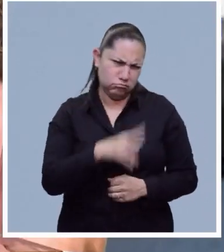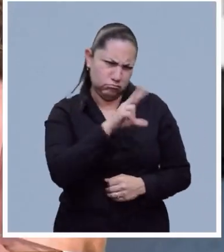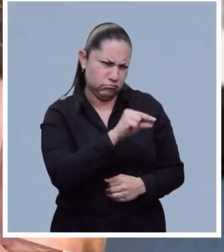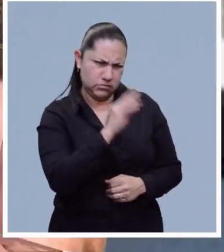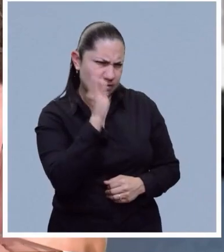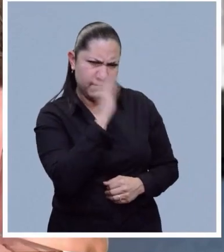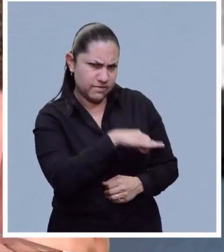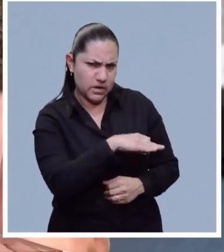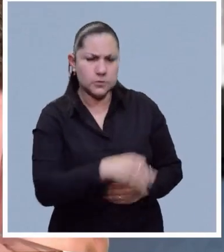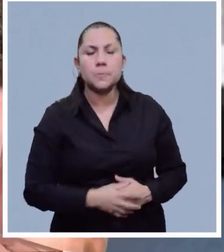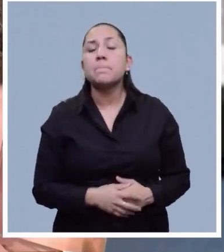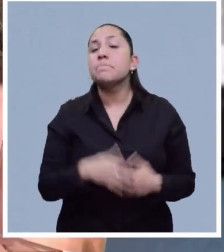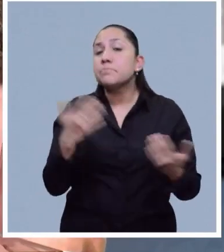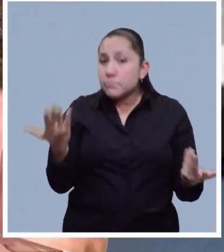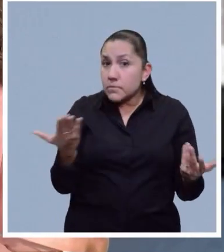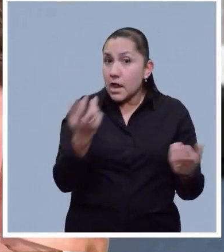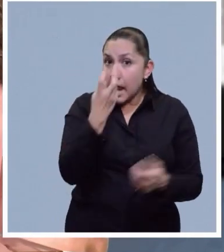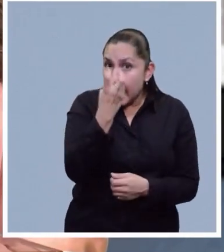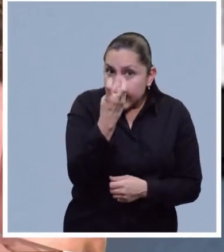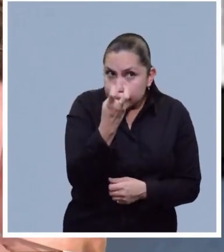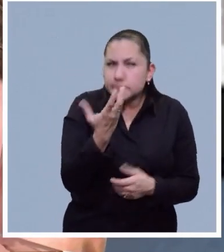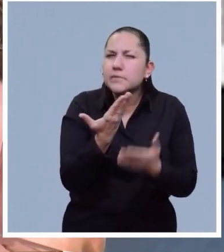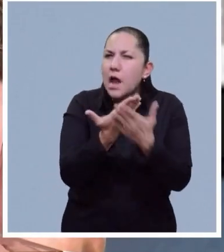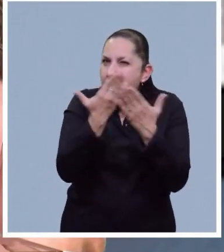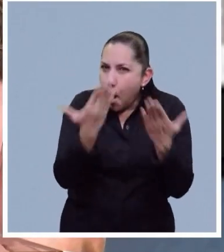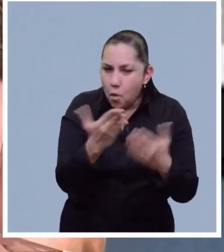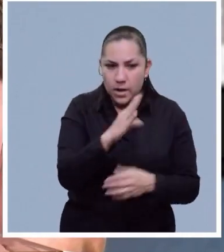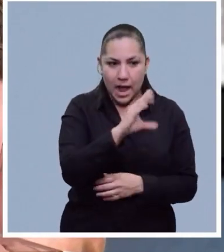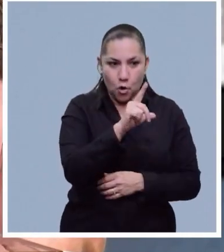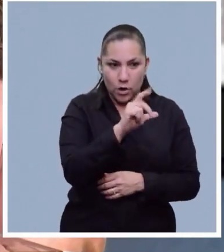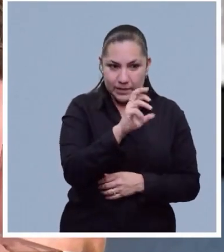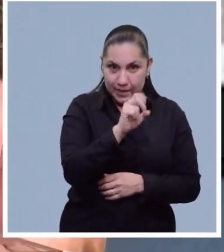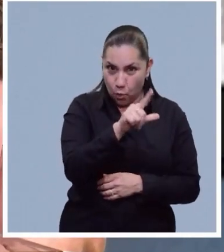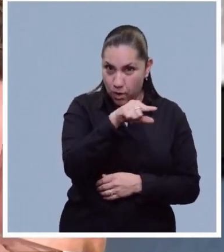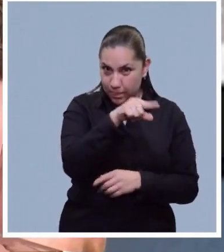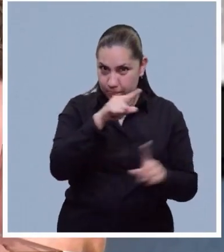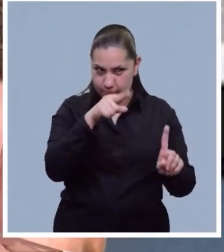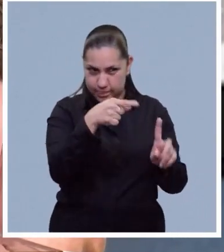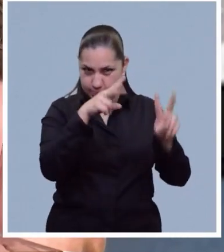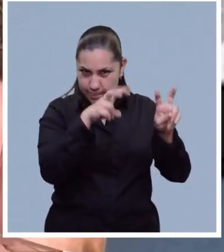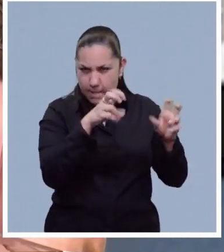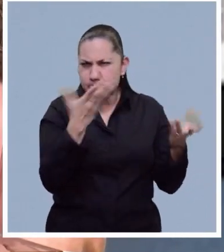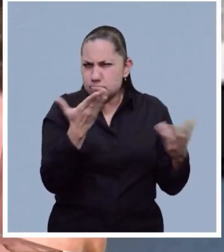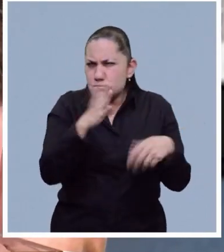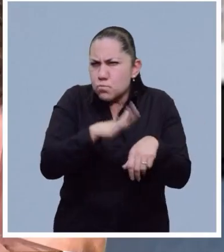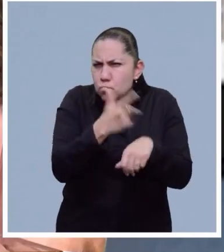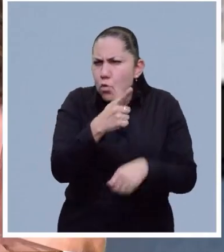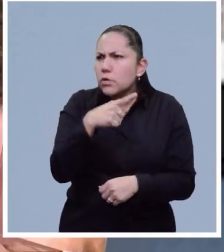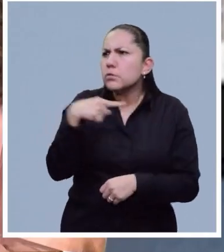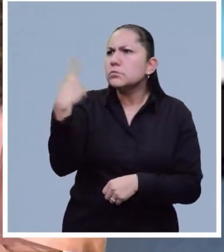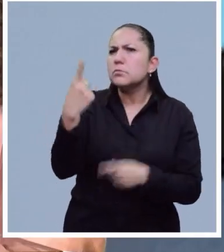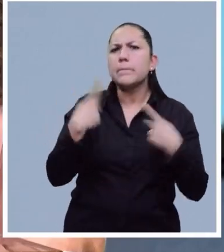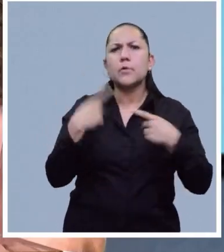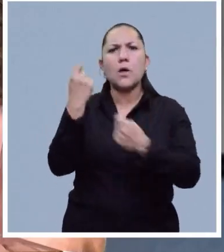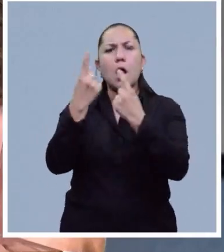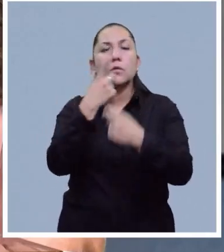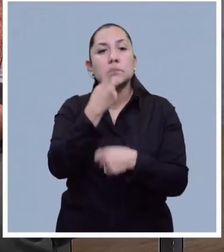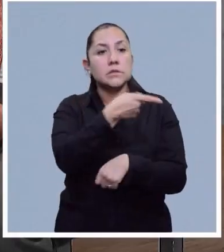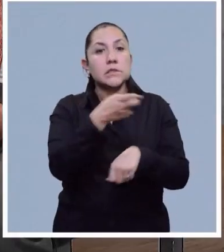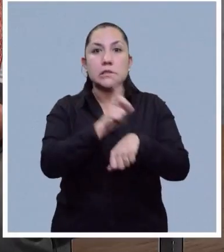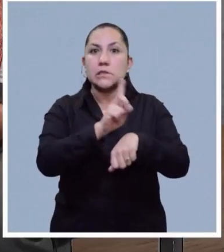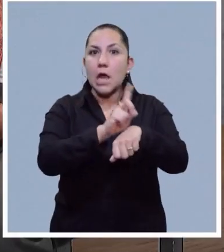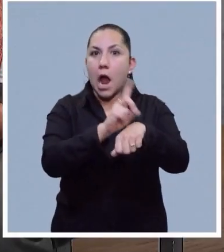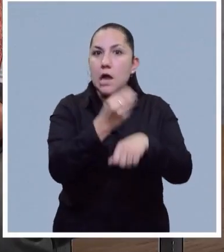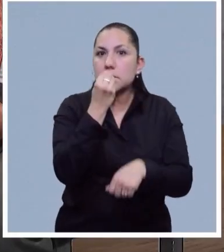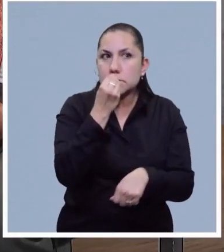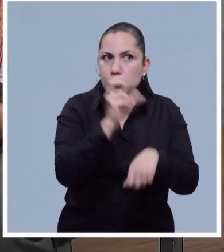entrar también con el tema del colesterol. ¿Por qué está tan satanizado el consumo del huevo diariamente? ¿Y cuál sería esta relación con el consumo